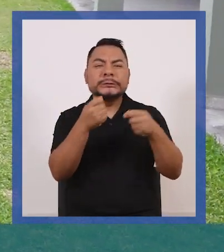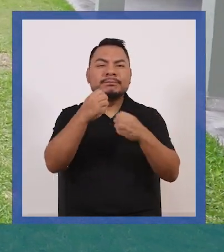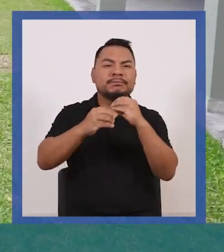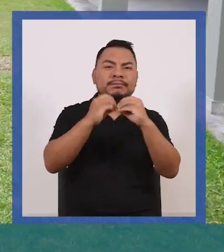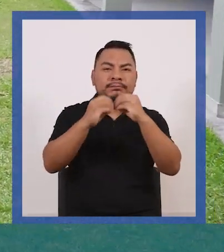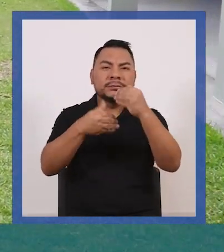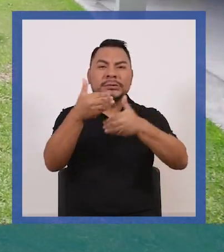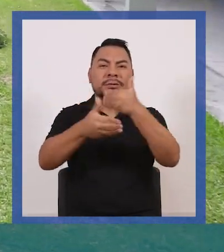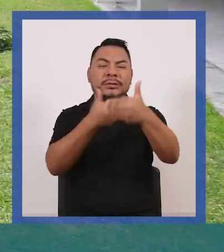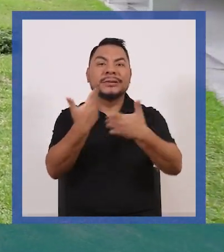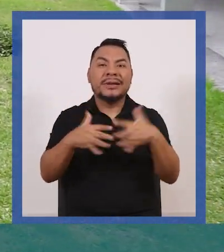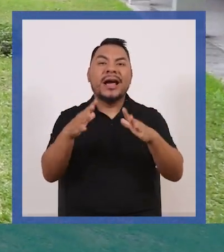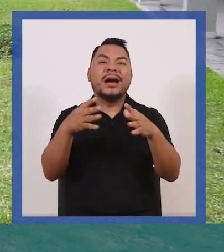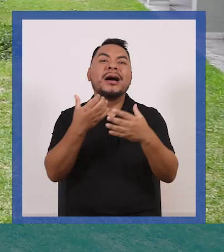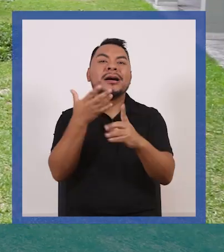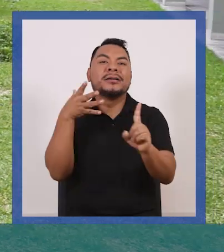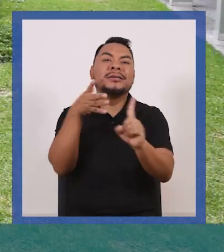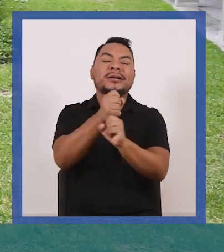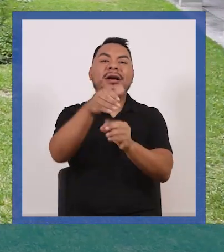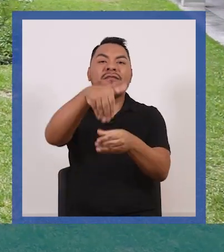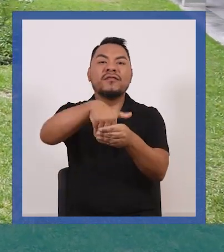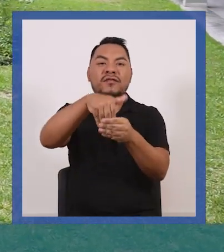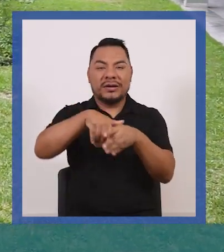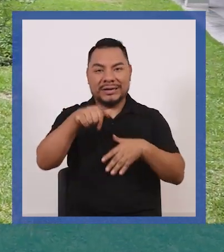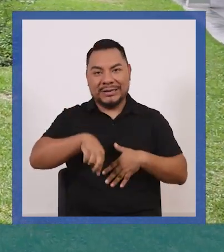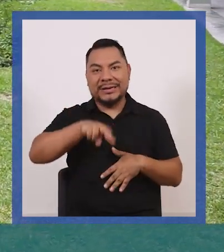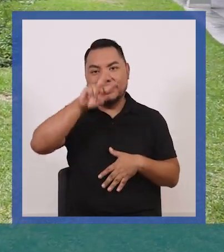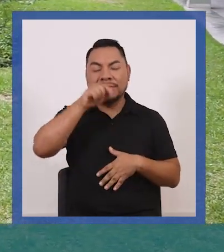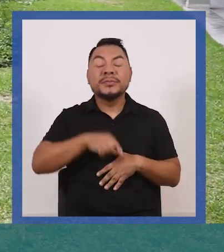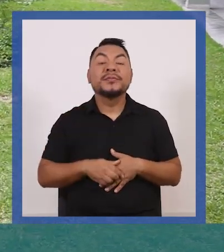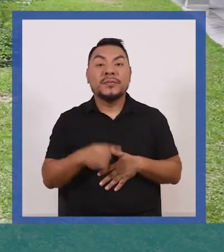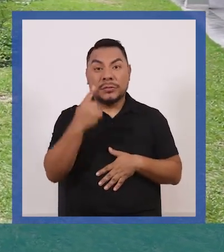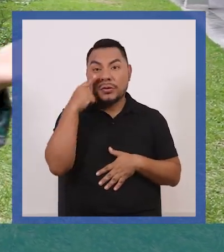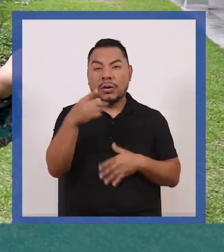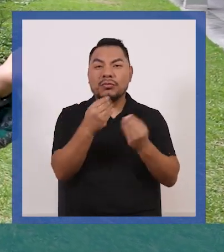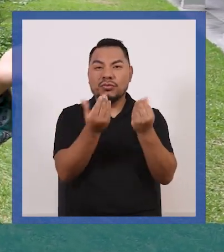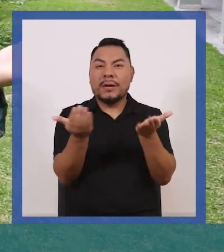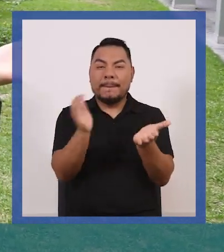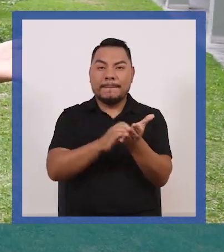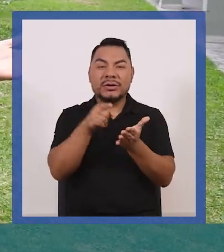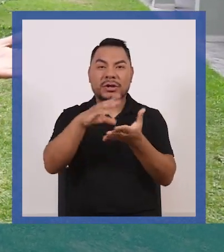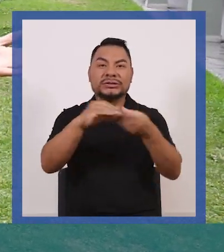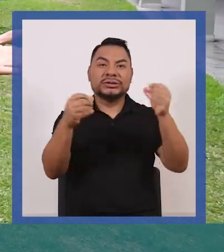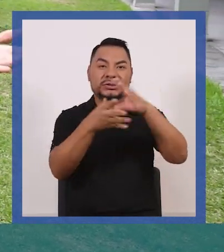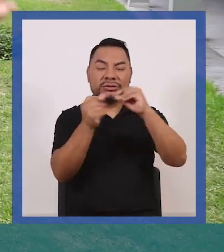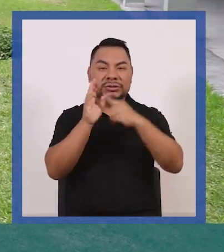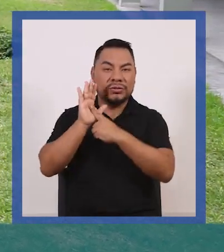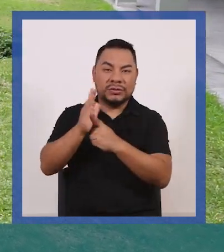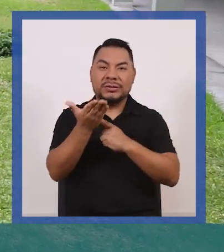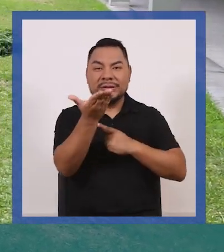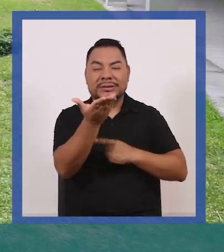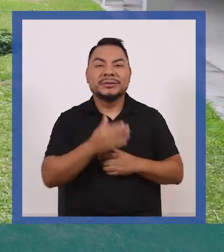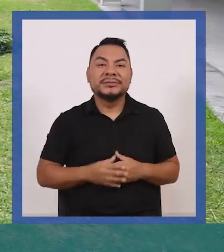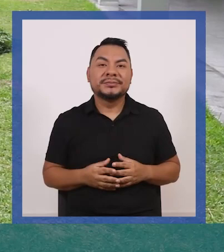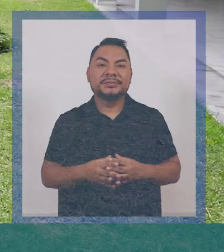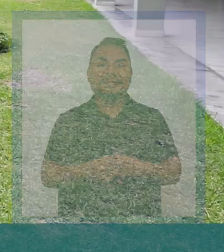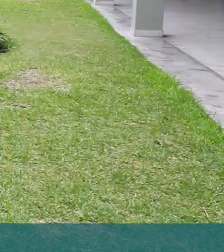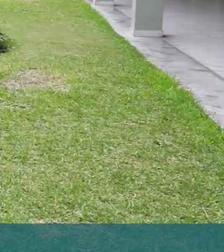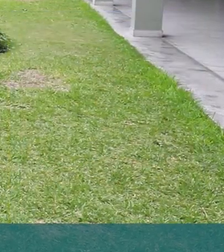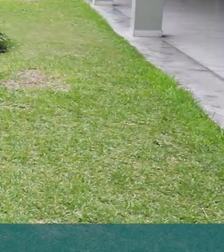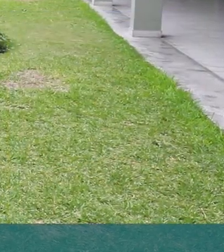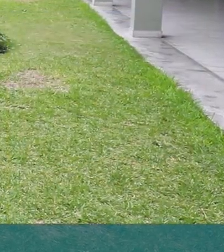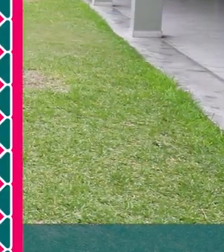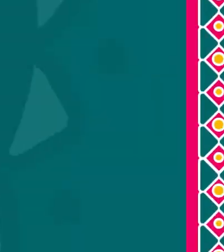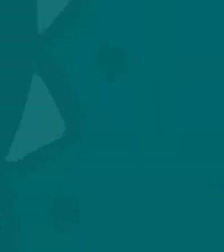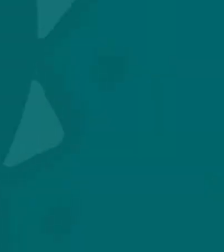resultado el sufragio femenino e indígena. Vamos a conocer muchísimo más sobre nuestra historia a continuación en Hitos del Bicentenario.